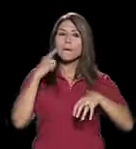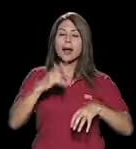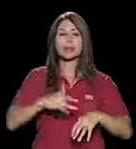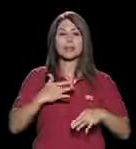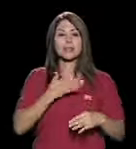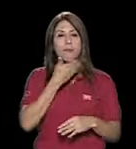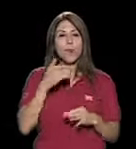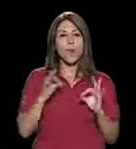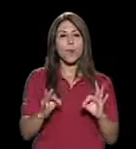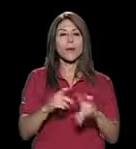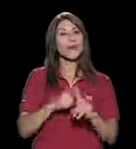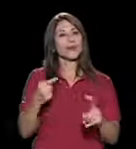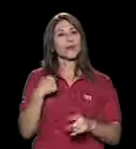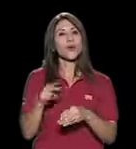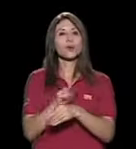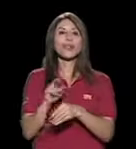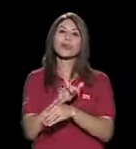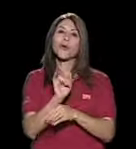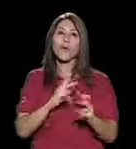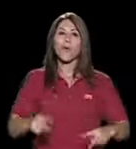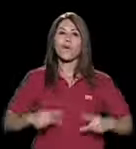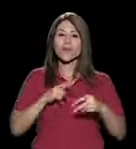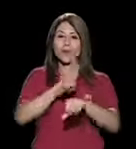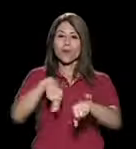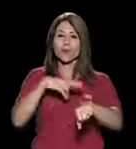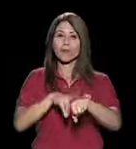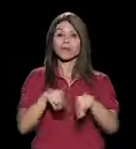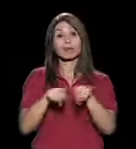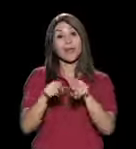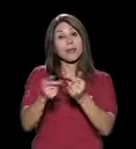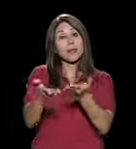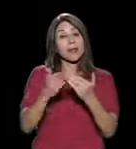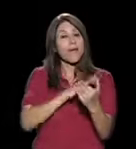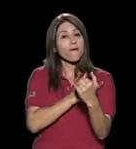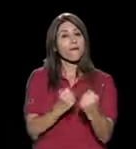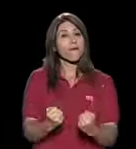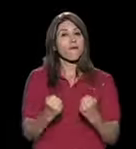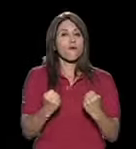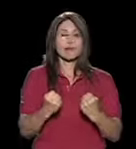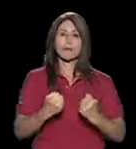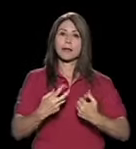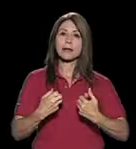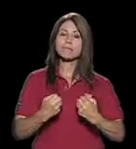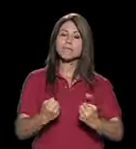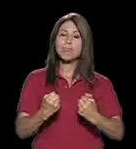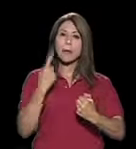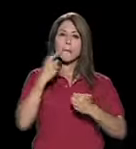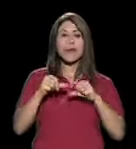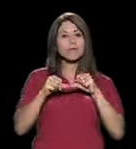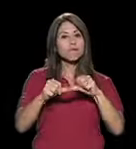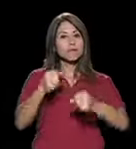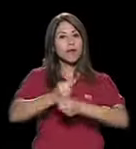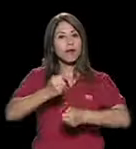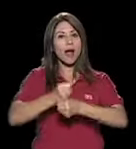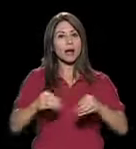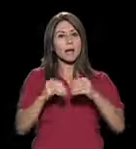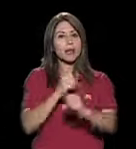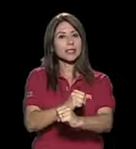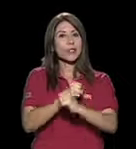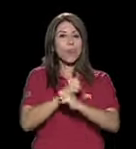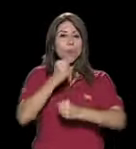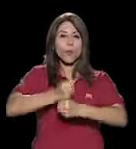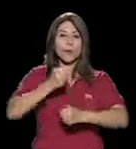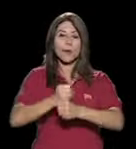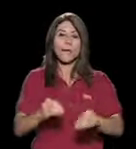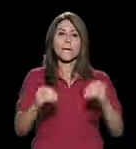sentirte mejor, pero yo lo utilizo como mi vida normal y también me fortalece para estar más fuerte, para poder trabajar más seguro,